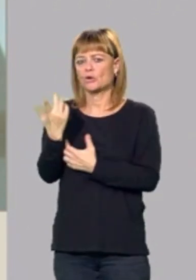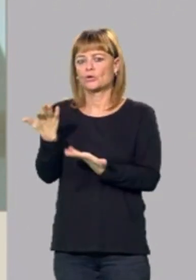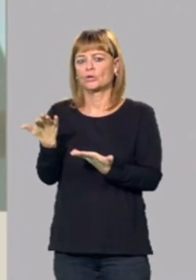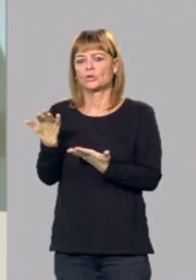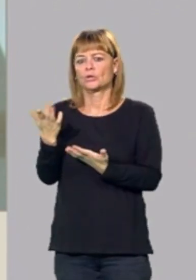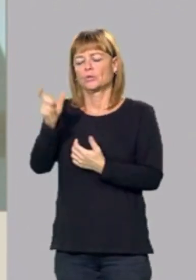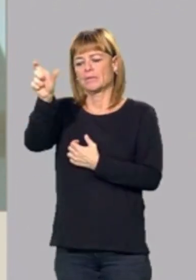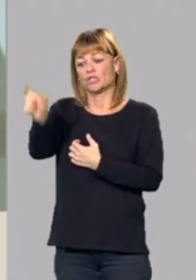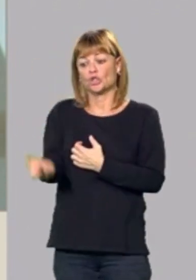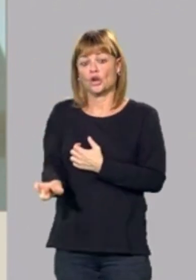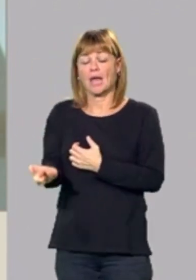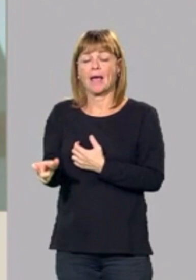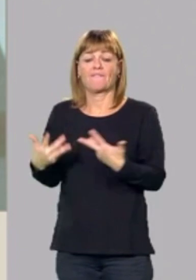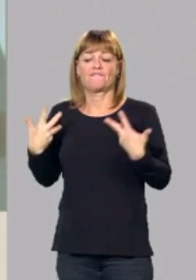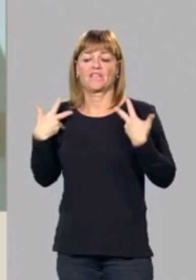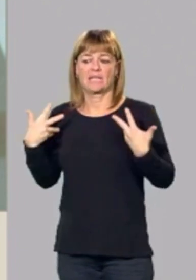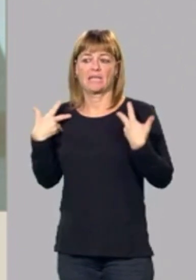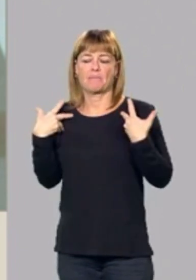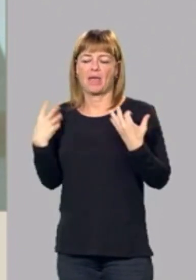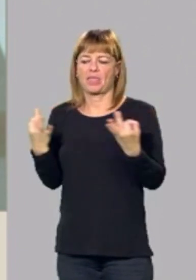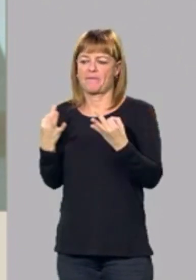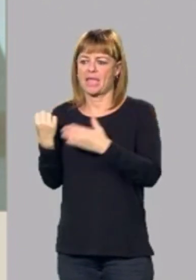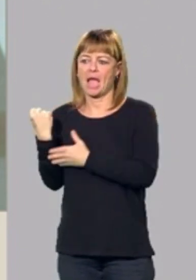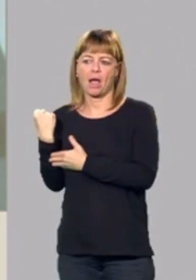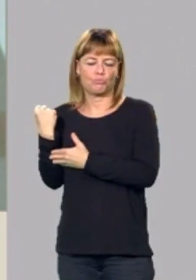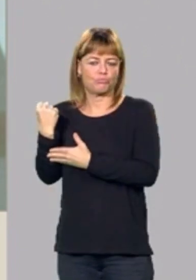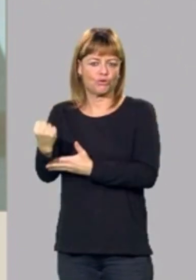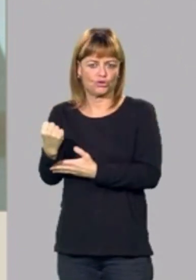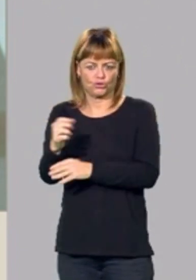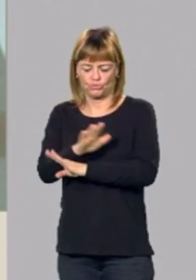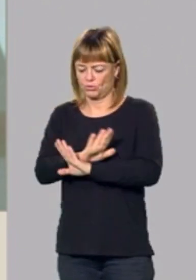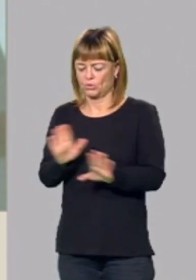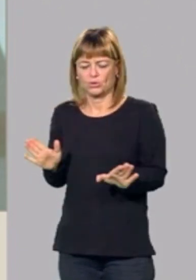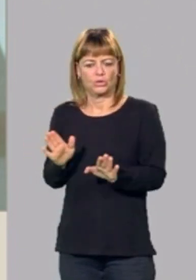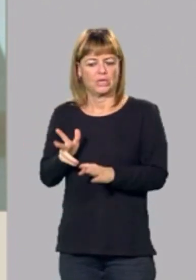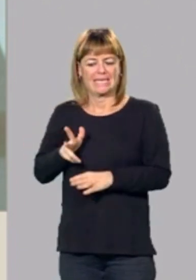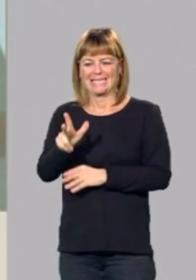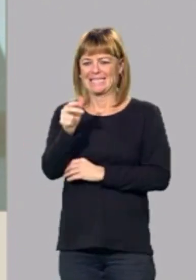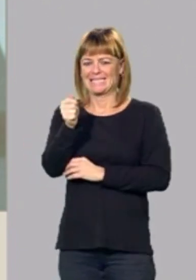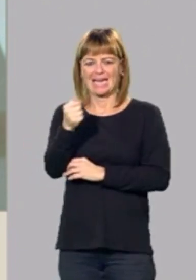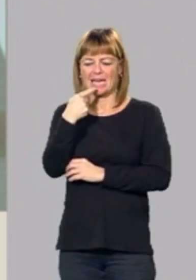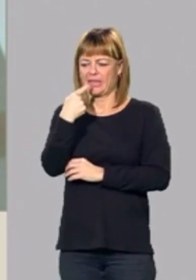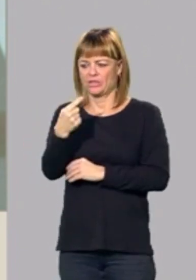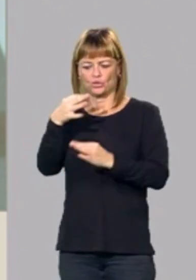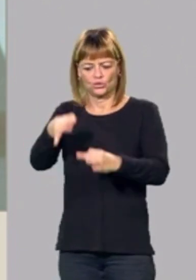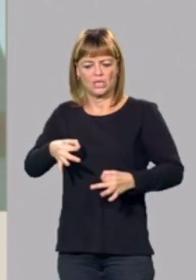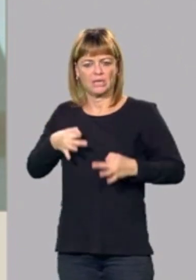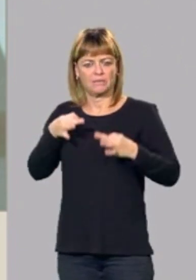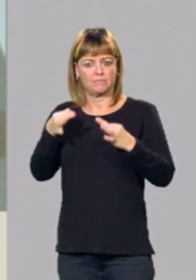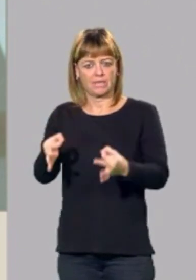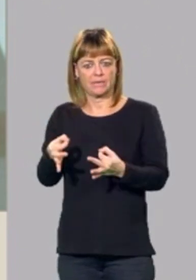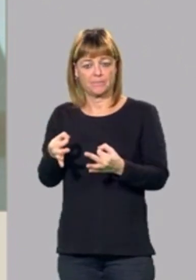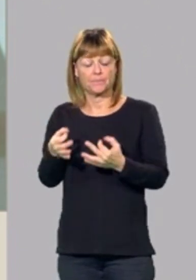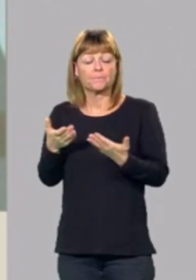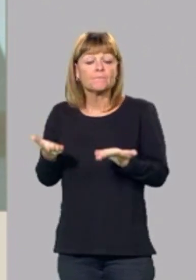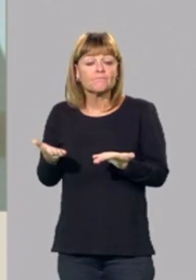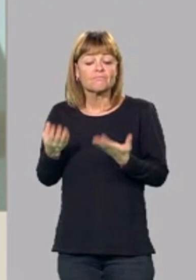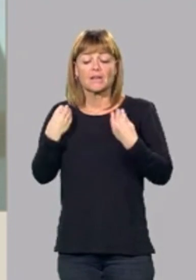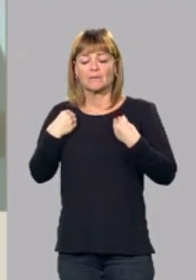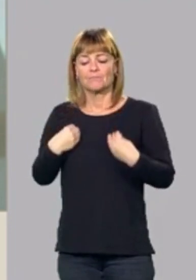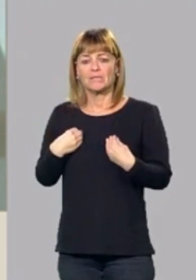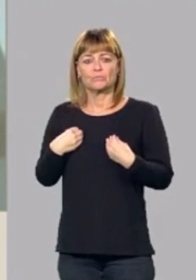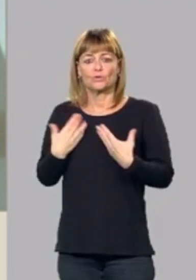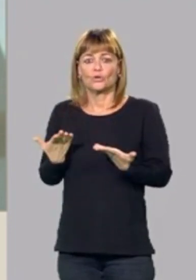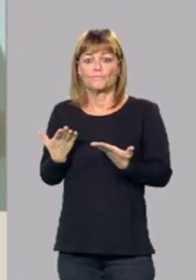víctimas, eso siempre y desde el primer momento de Chunta Aragonesista lo hemos dicho. Igual que hemos sido los primeros que